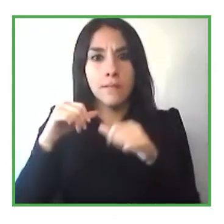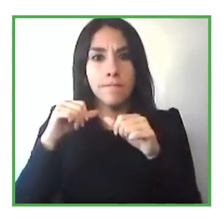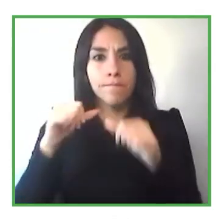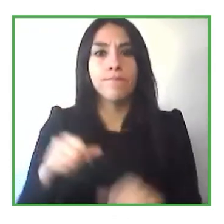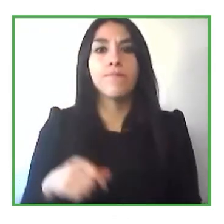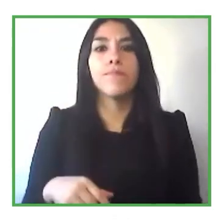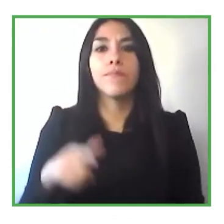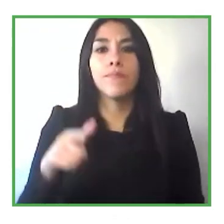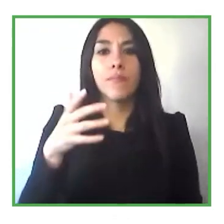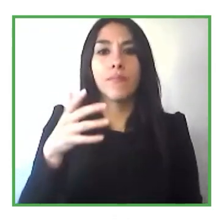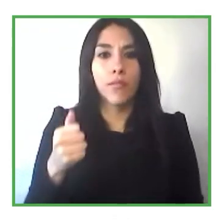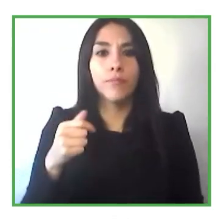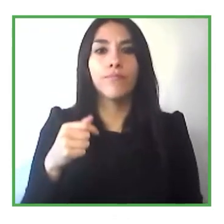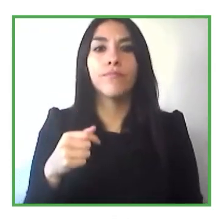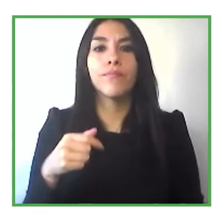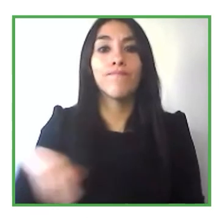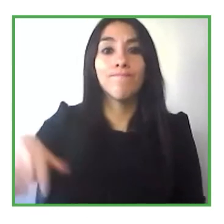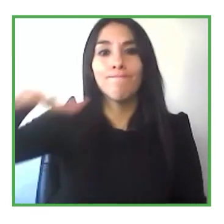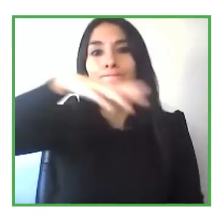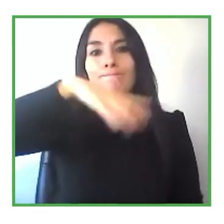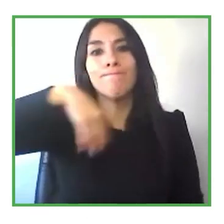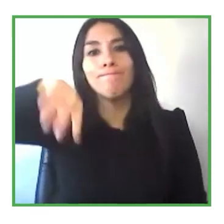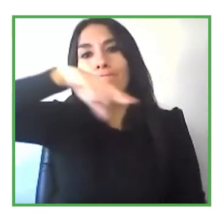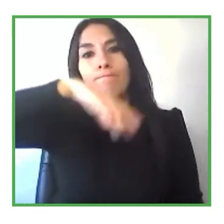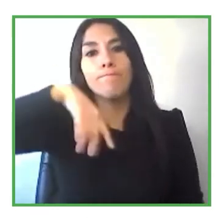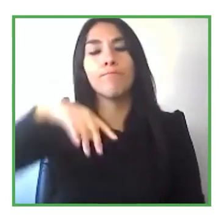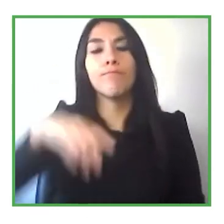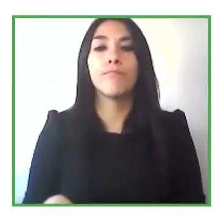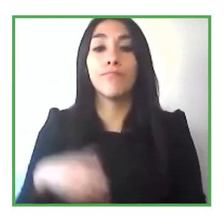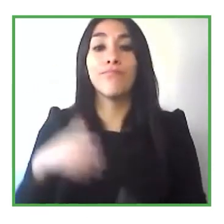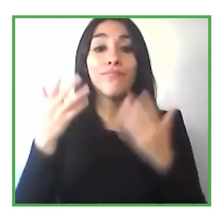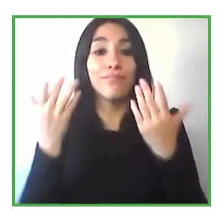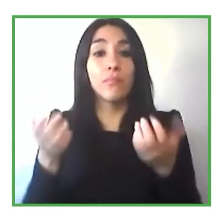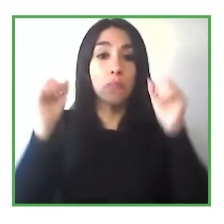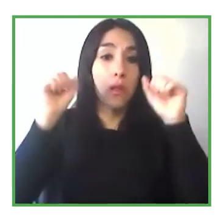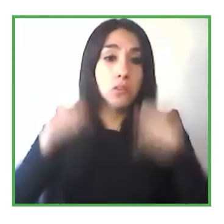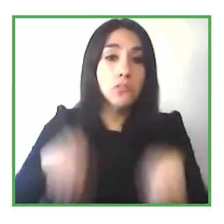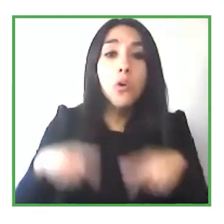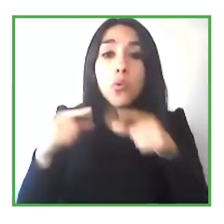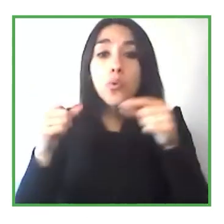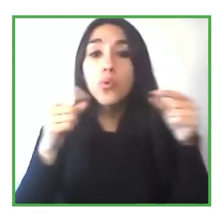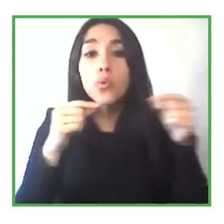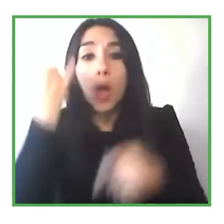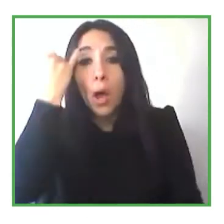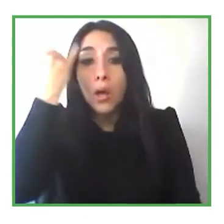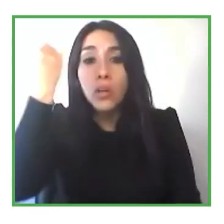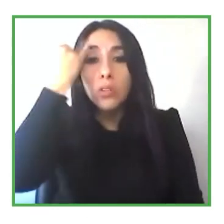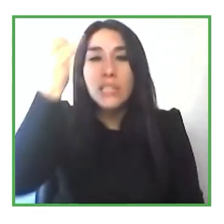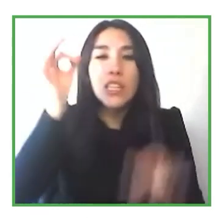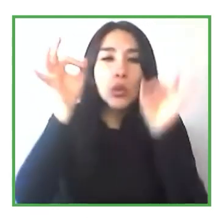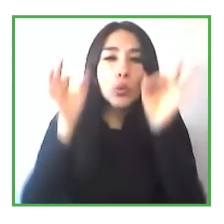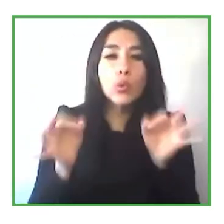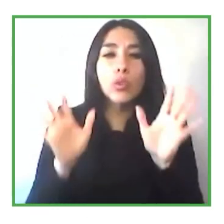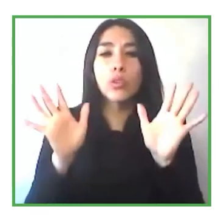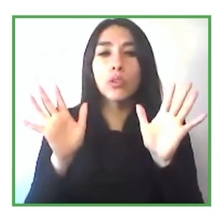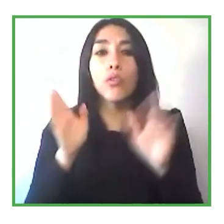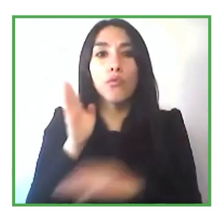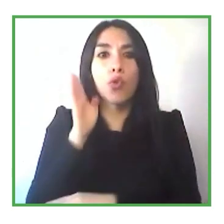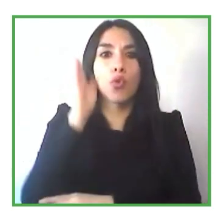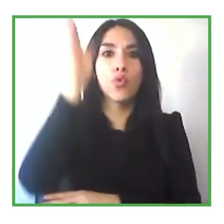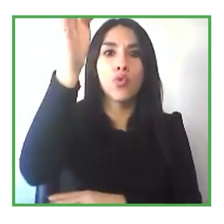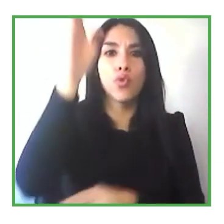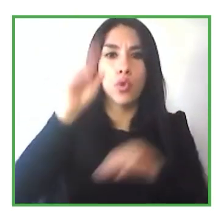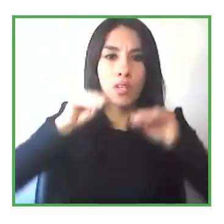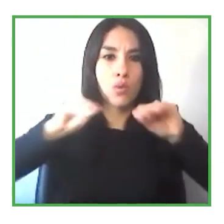iniciativas orientadas específicas que digamos ya vamos a estar capacitando personas con discapacidades específicamente en